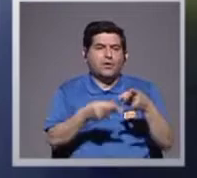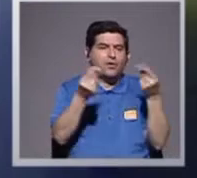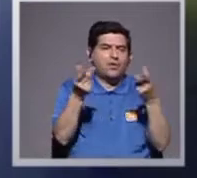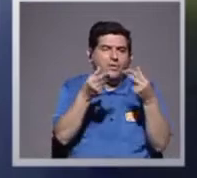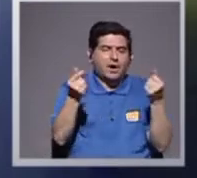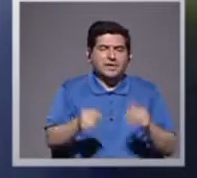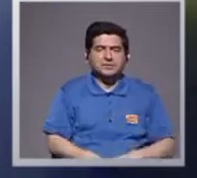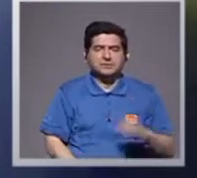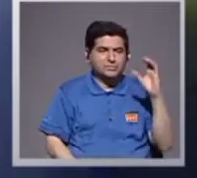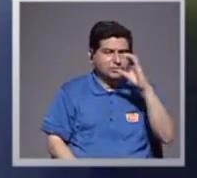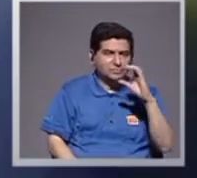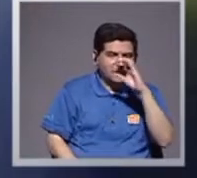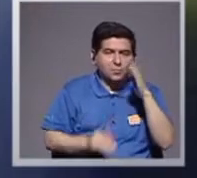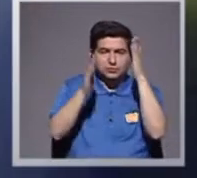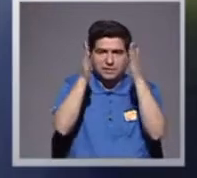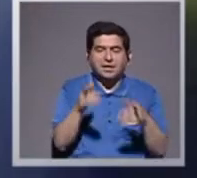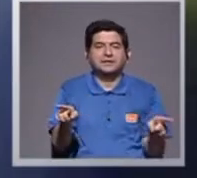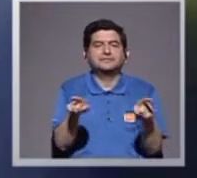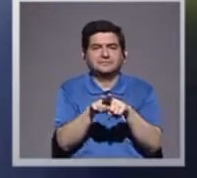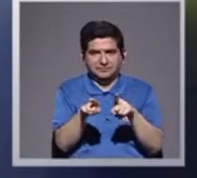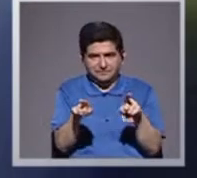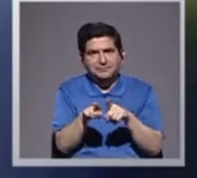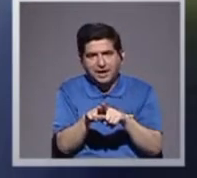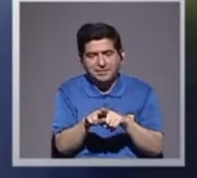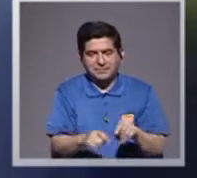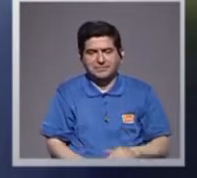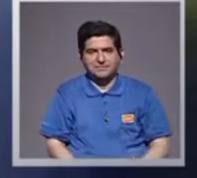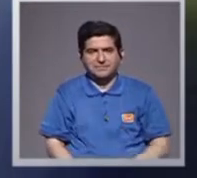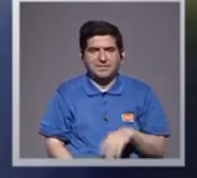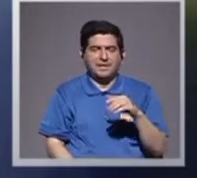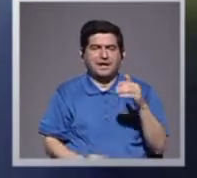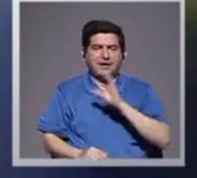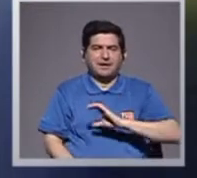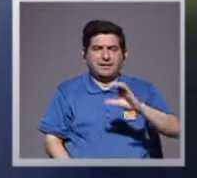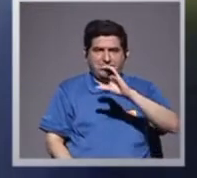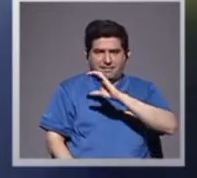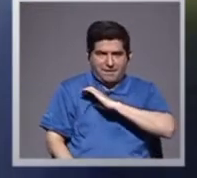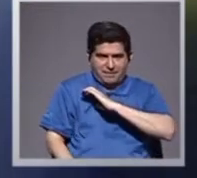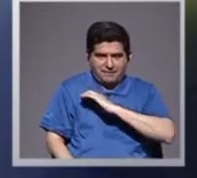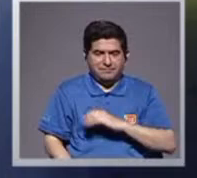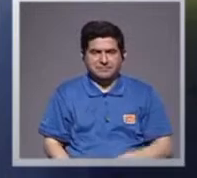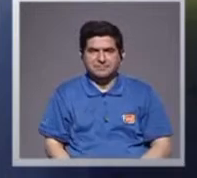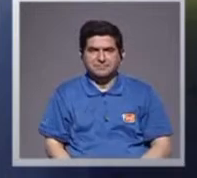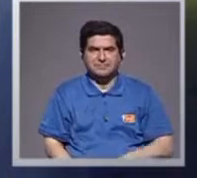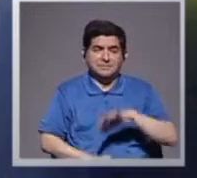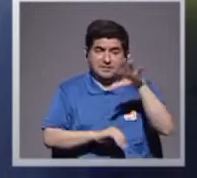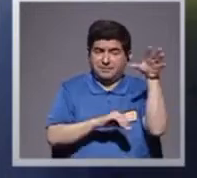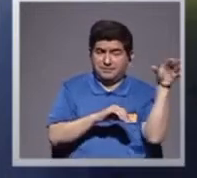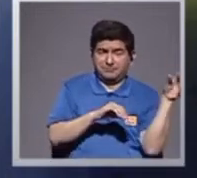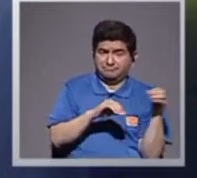resguardo, sino que además tenía ese aspecto de que